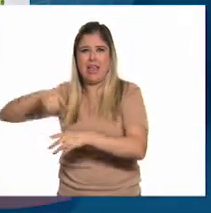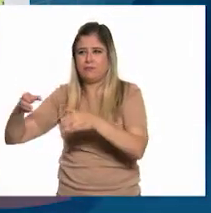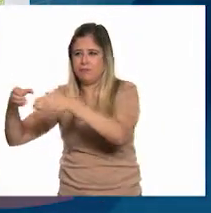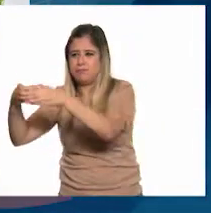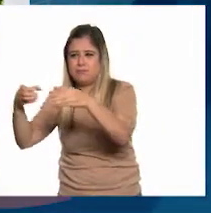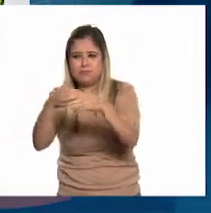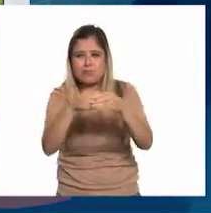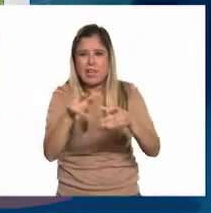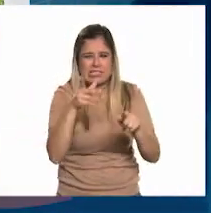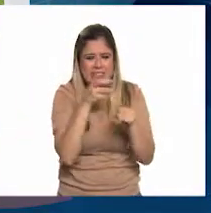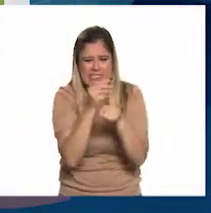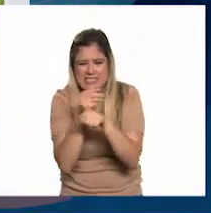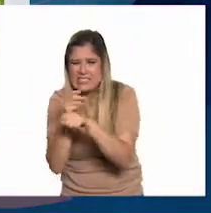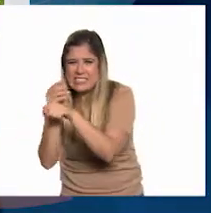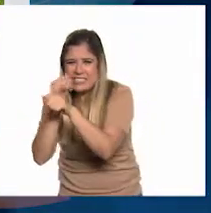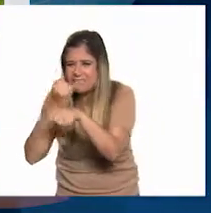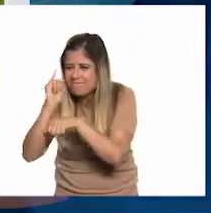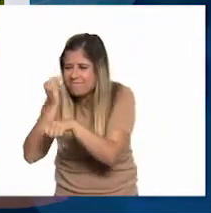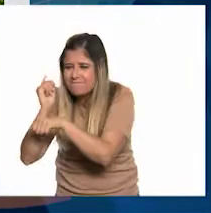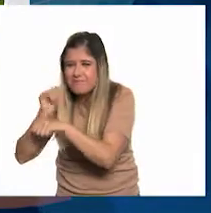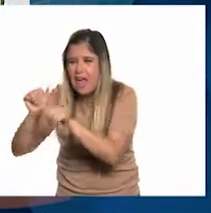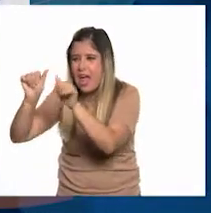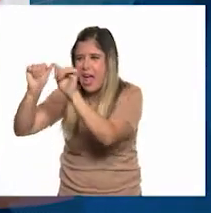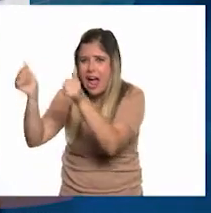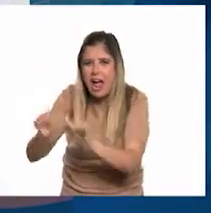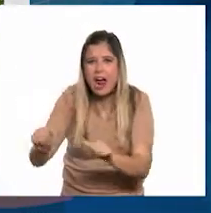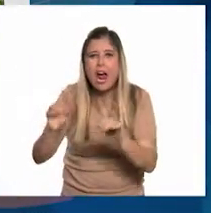la transforman en joyas y esculturas.